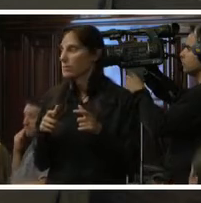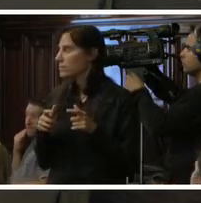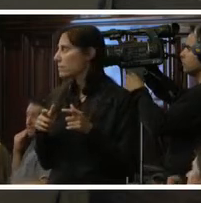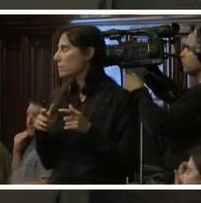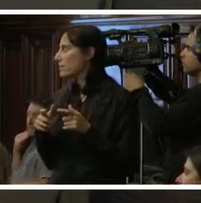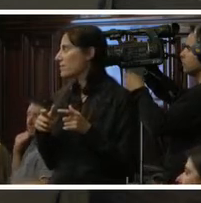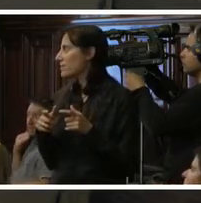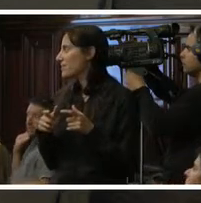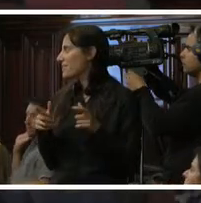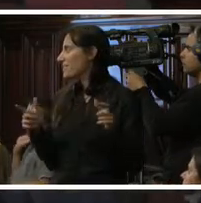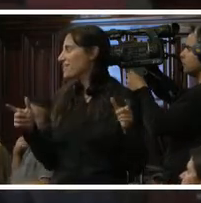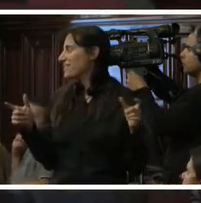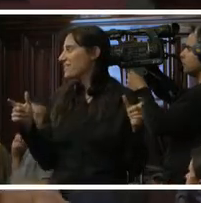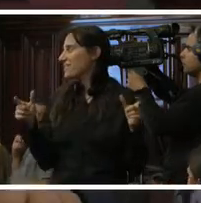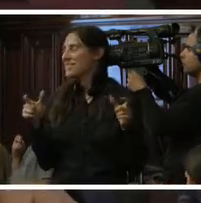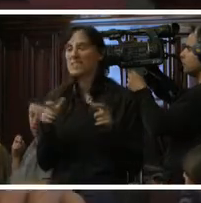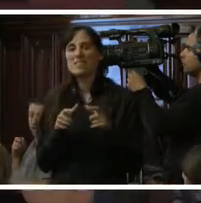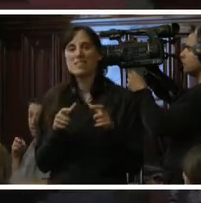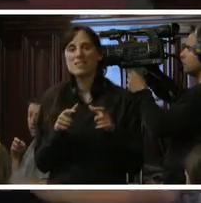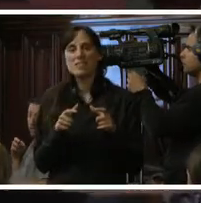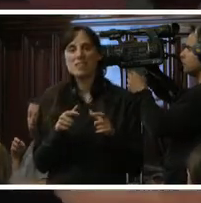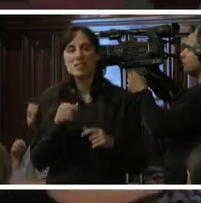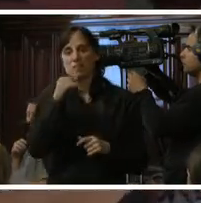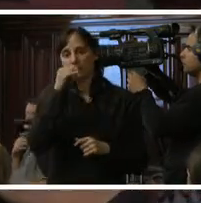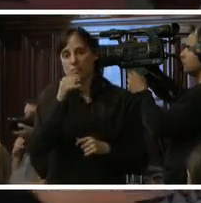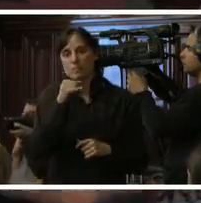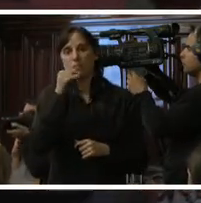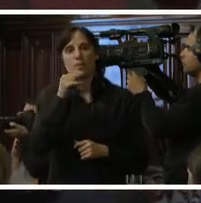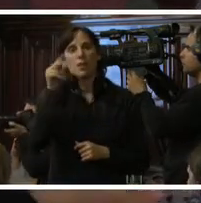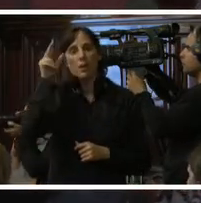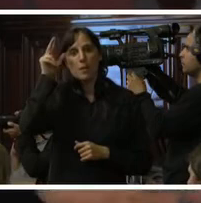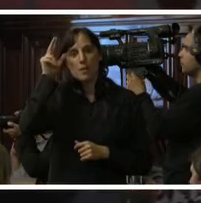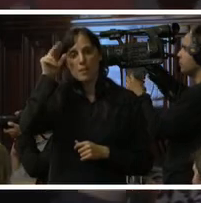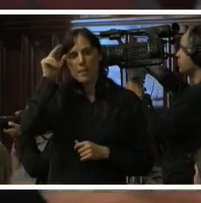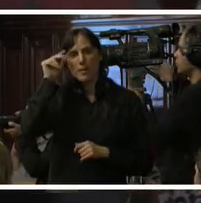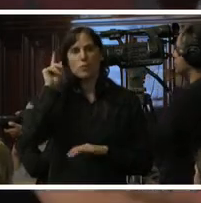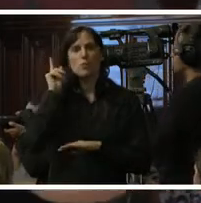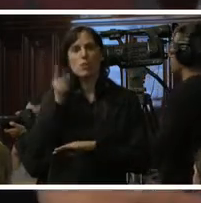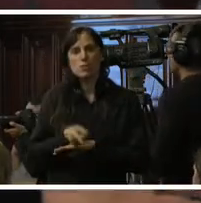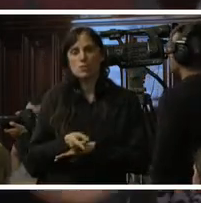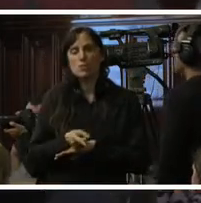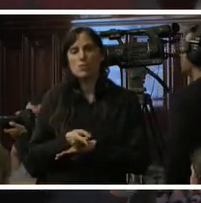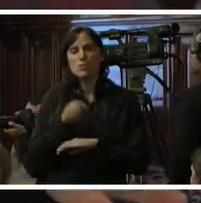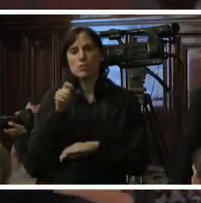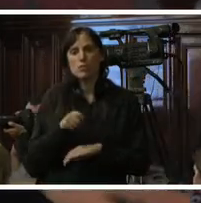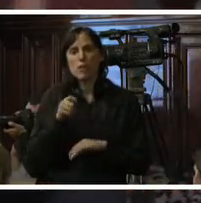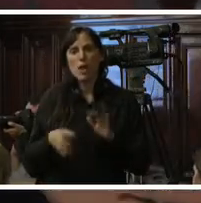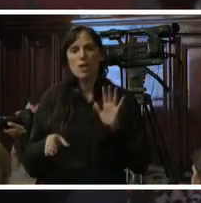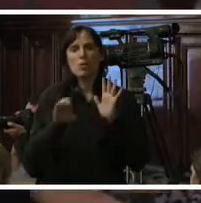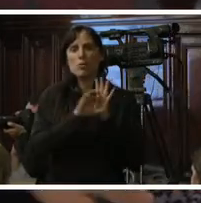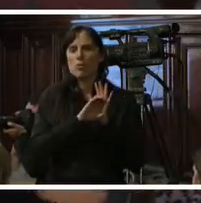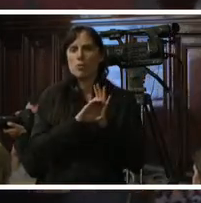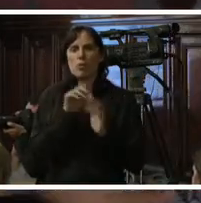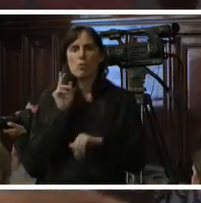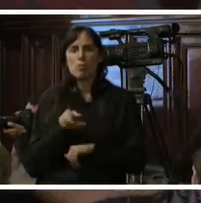relatora en el Perú por una decisión del tribunal constitucional se prohibió la distribución